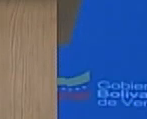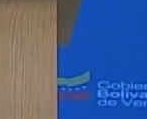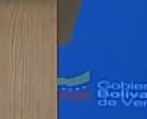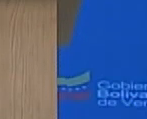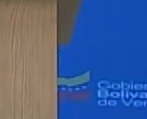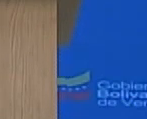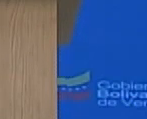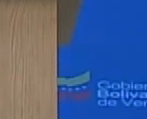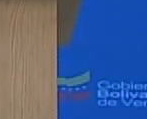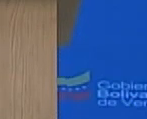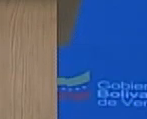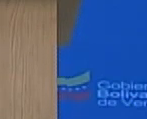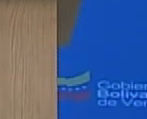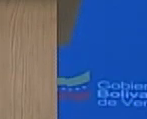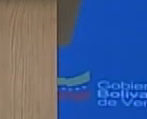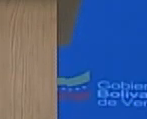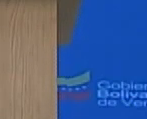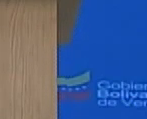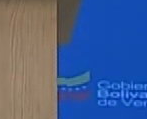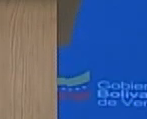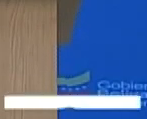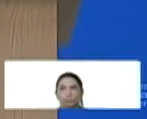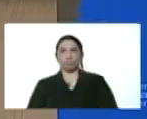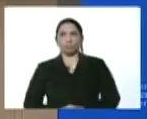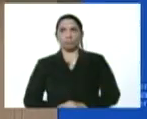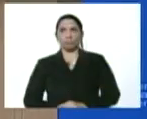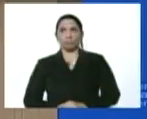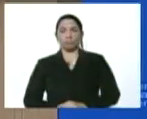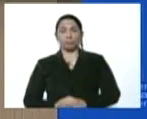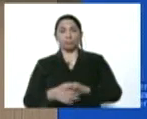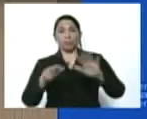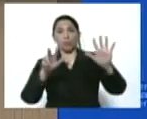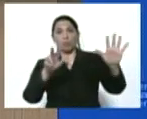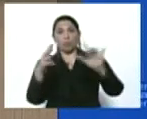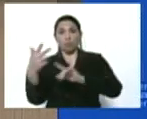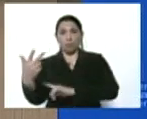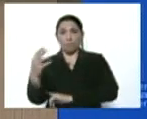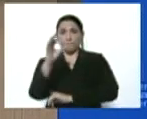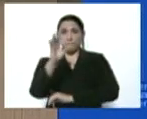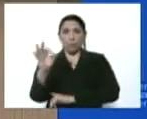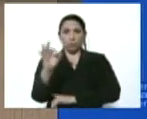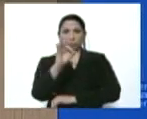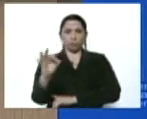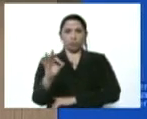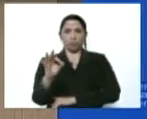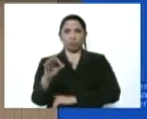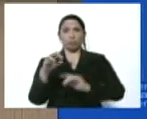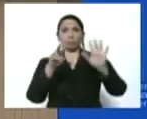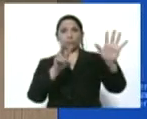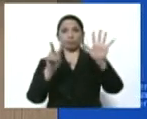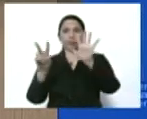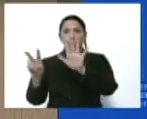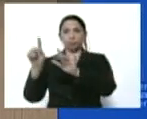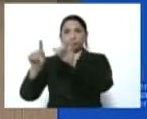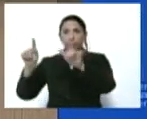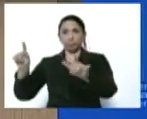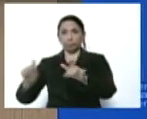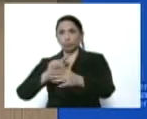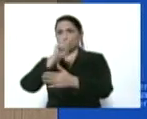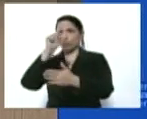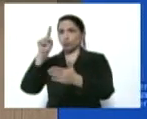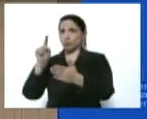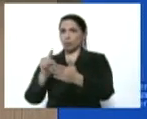64 casos importados representan el 83% de los 77 casos totales